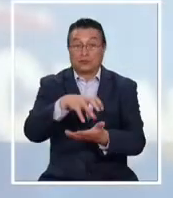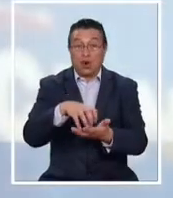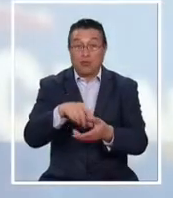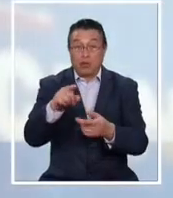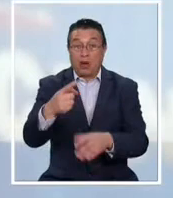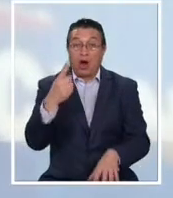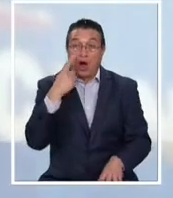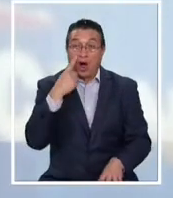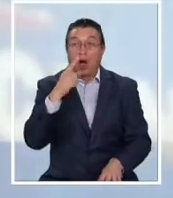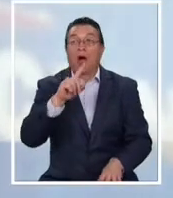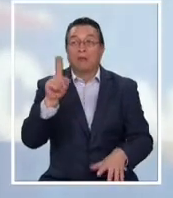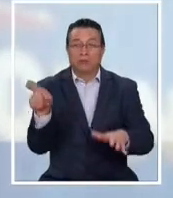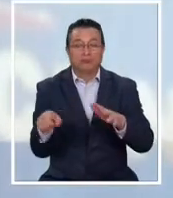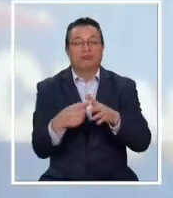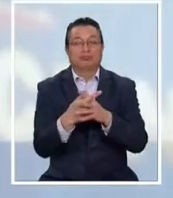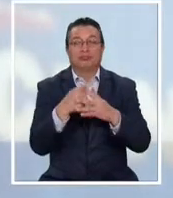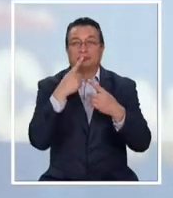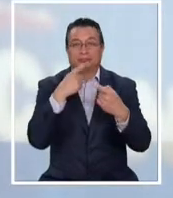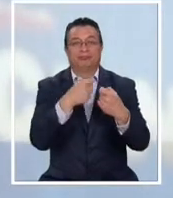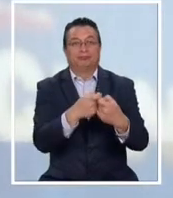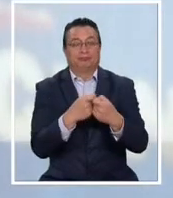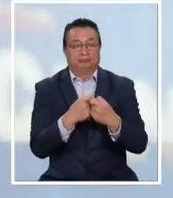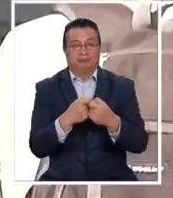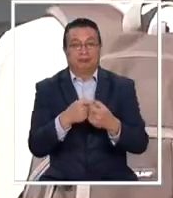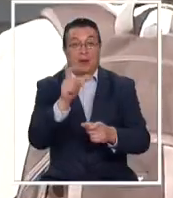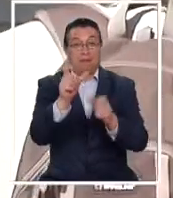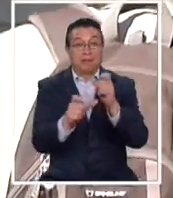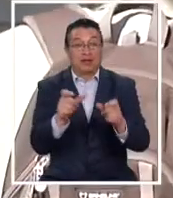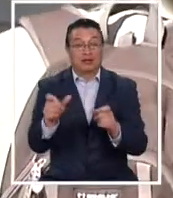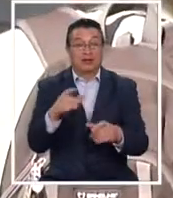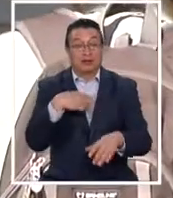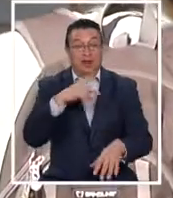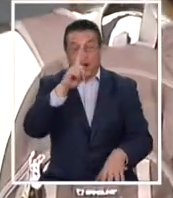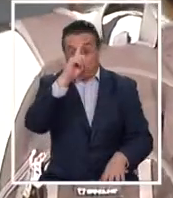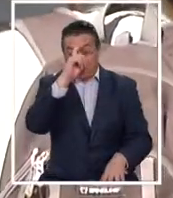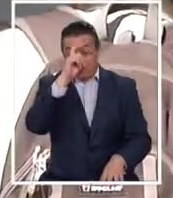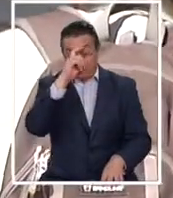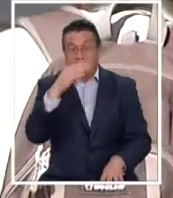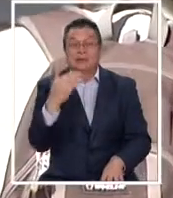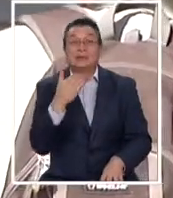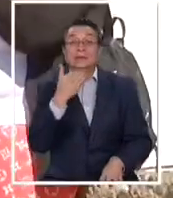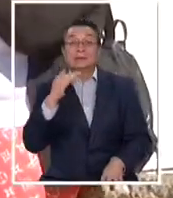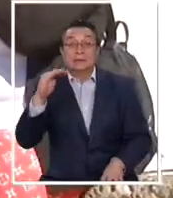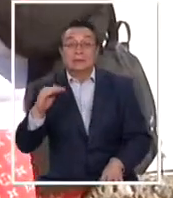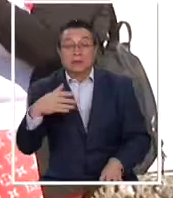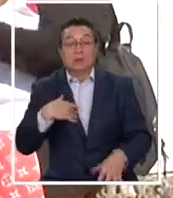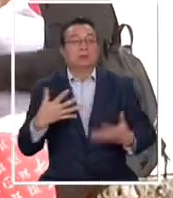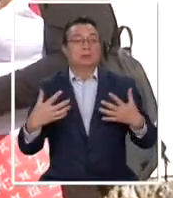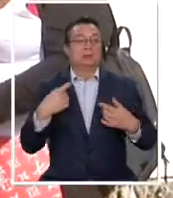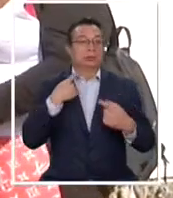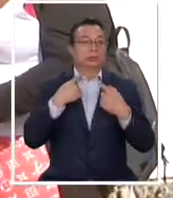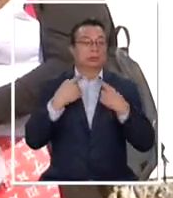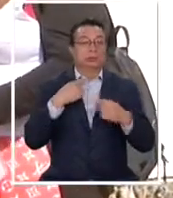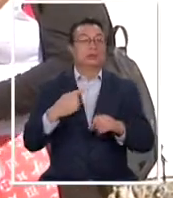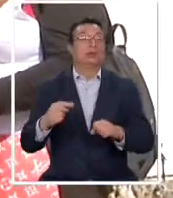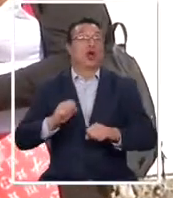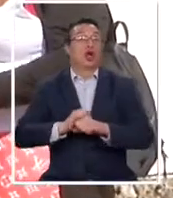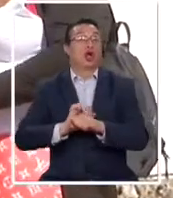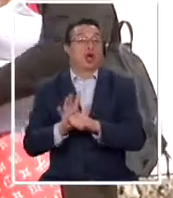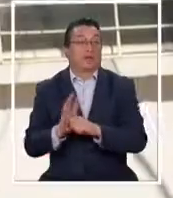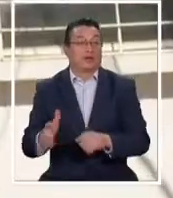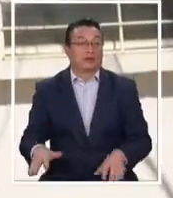inmediatamente se instaló el debate. Usuarios del hospital de baja complejidad se sienten desprotegidos ante la amenaza del COVID.